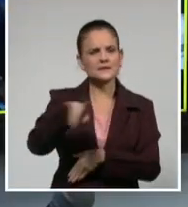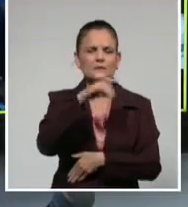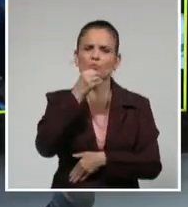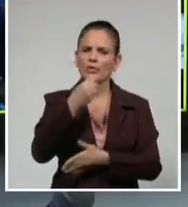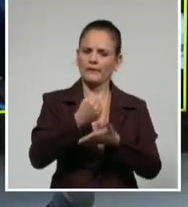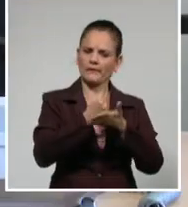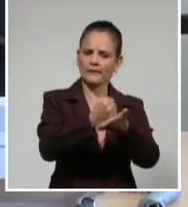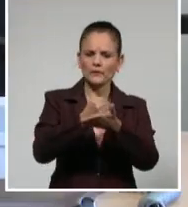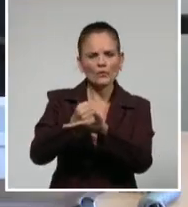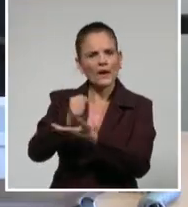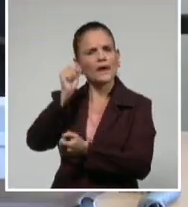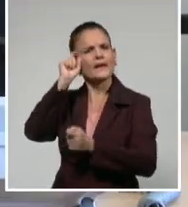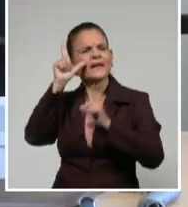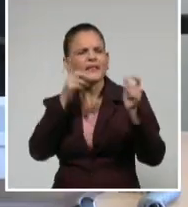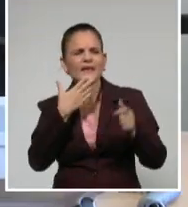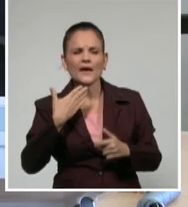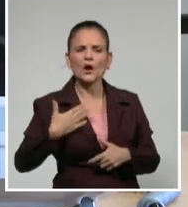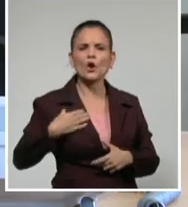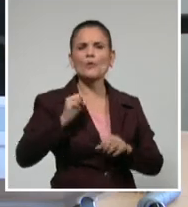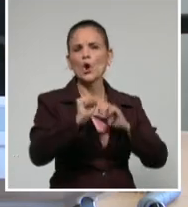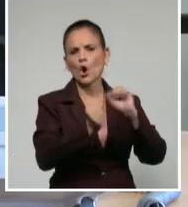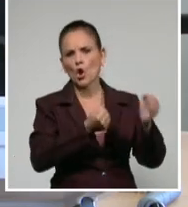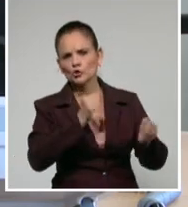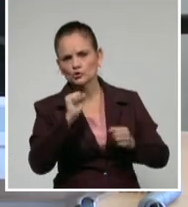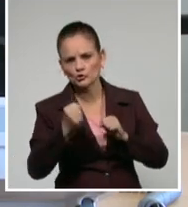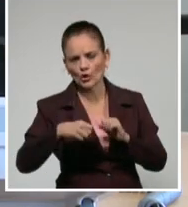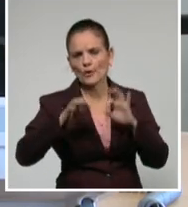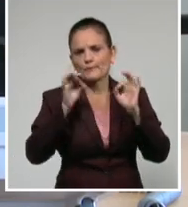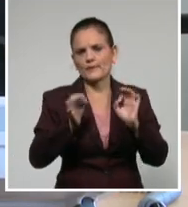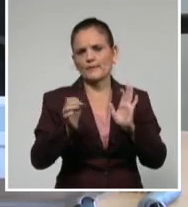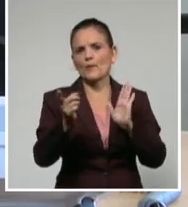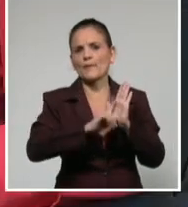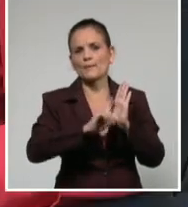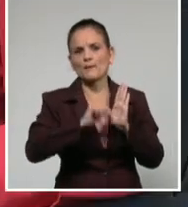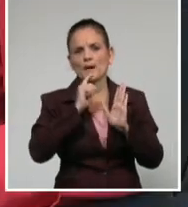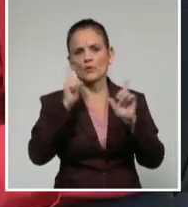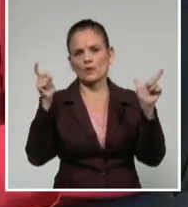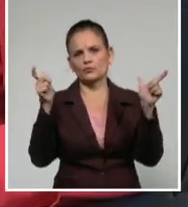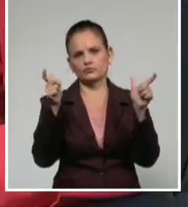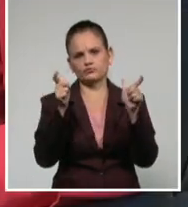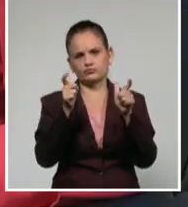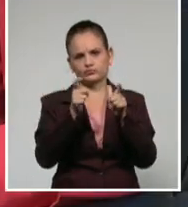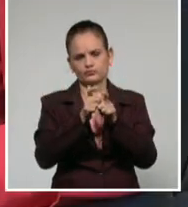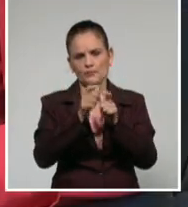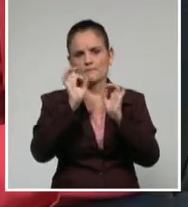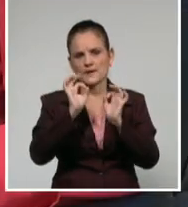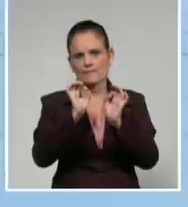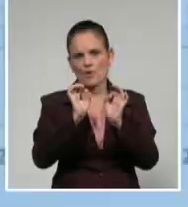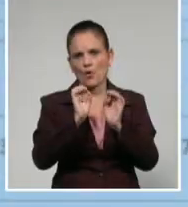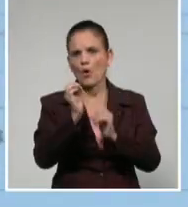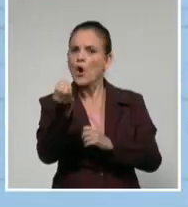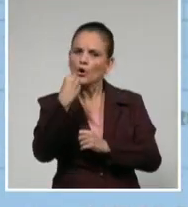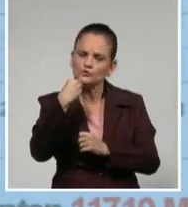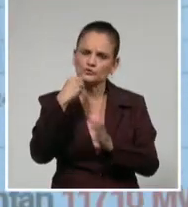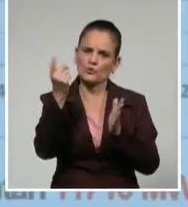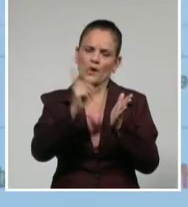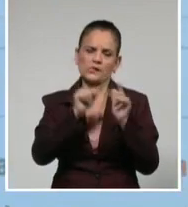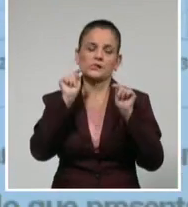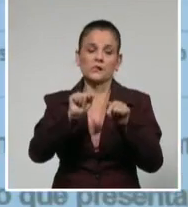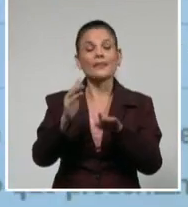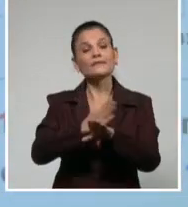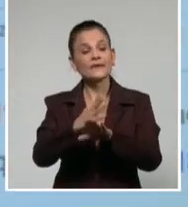y propuestas que contribuyan a la disminución de las curvas de cargas tanto en el sector